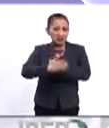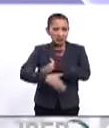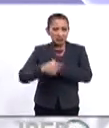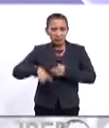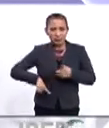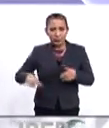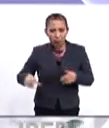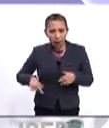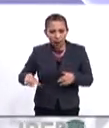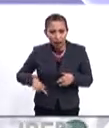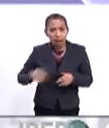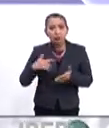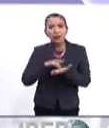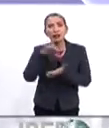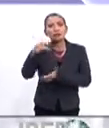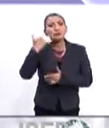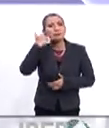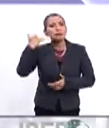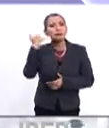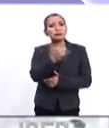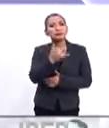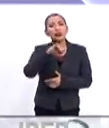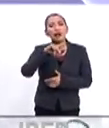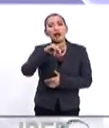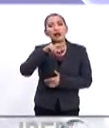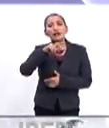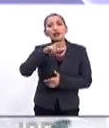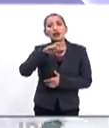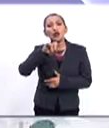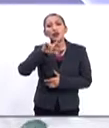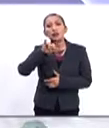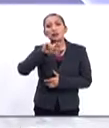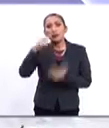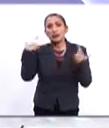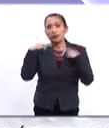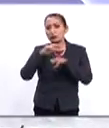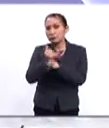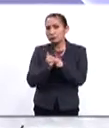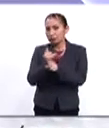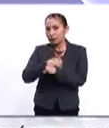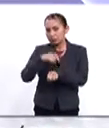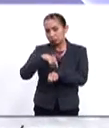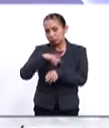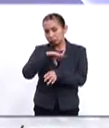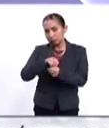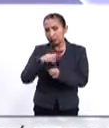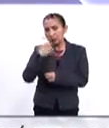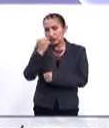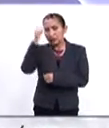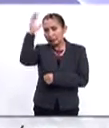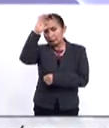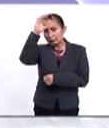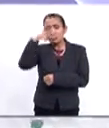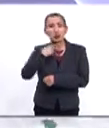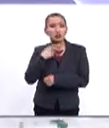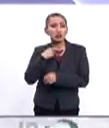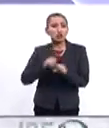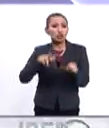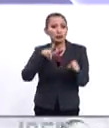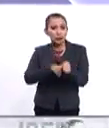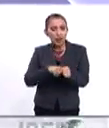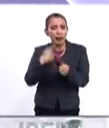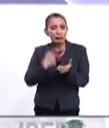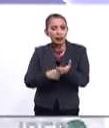del gobierno, agradecemos mucho que nos tome la llamada Javier Oliva. Eres profesor e investigador de tiempo completo de la Facultad de Ciencias Políticas y